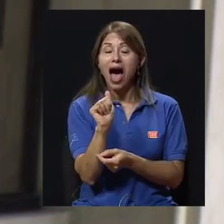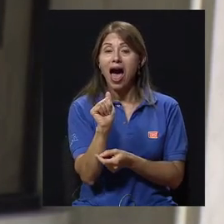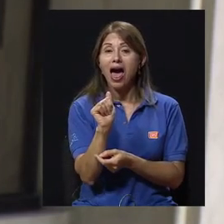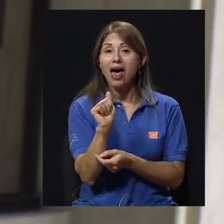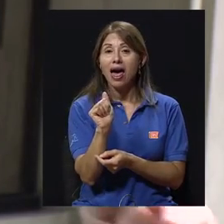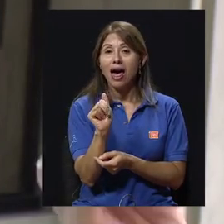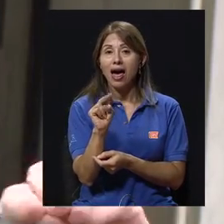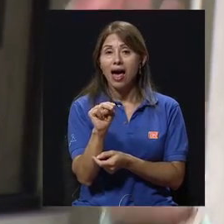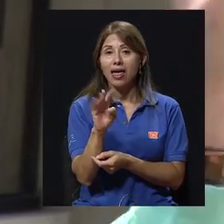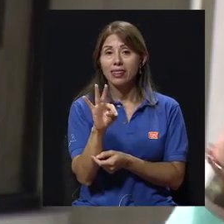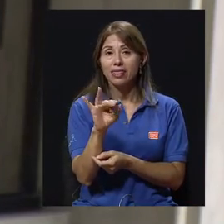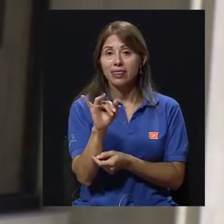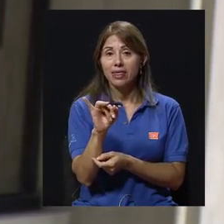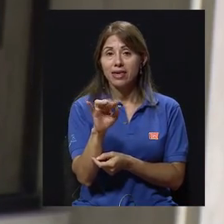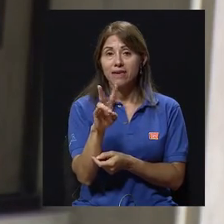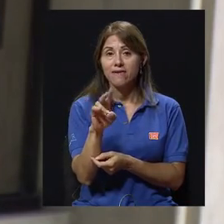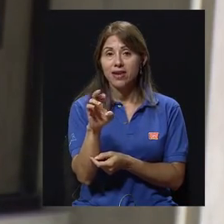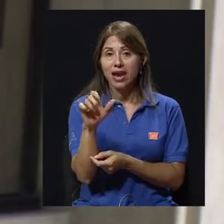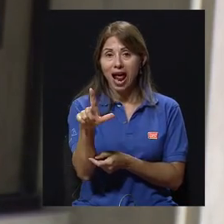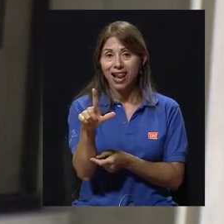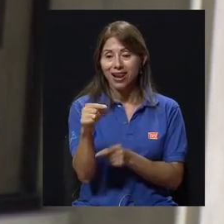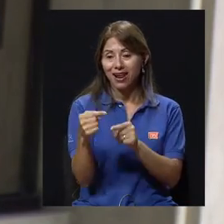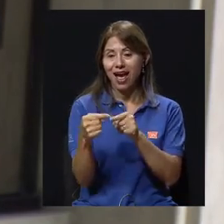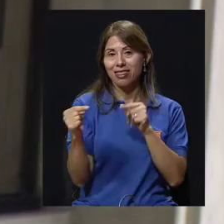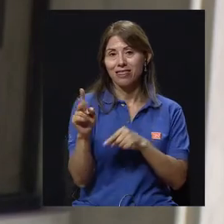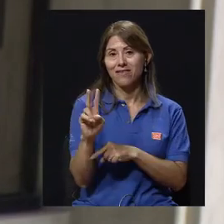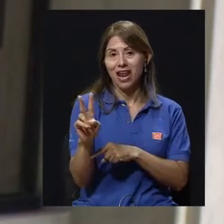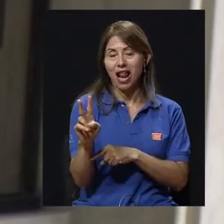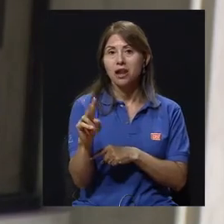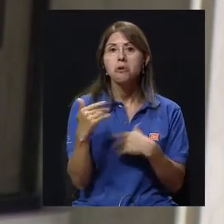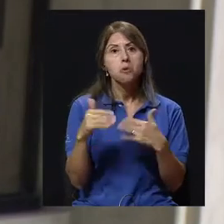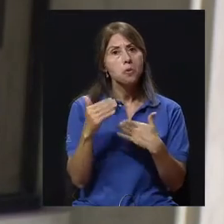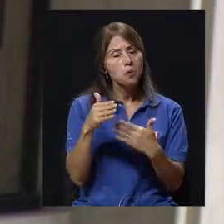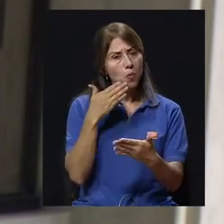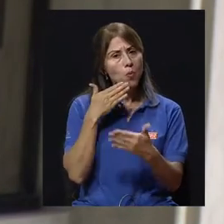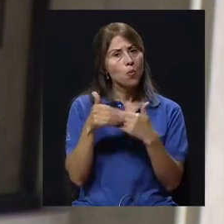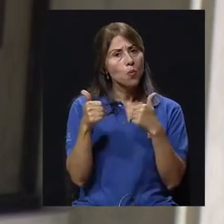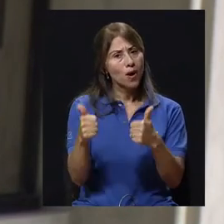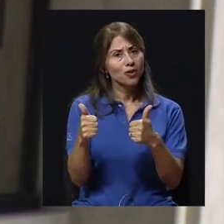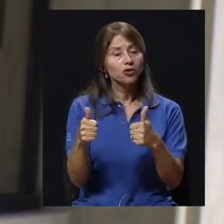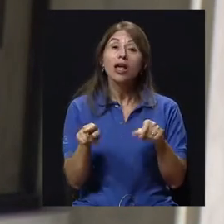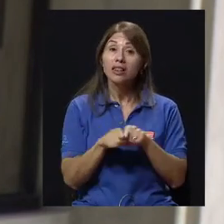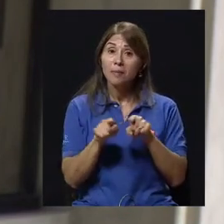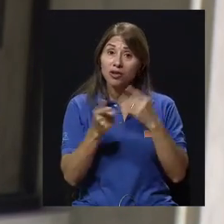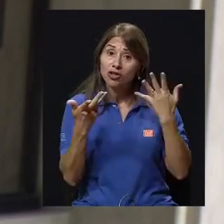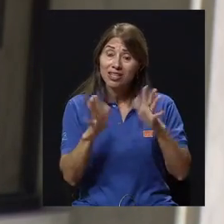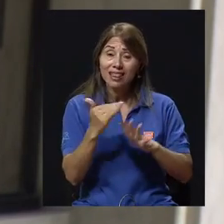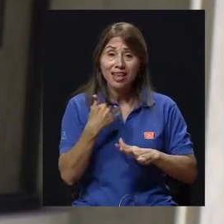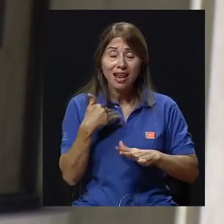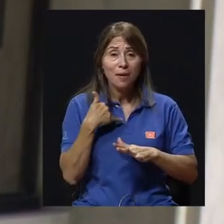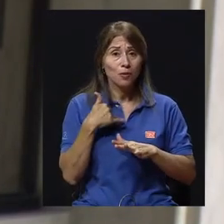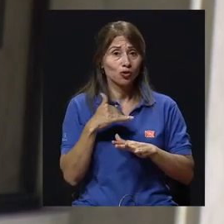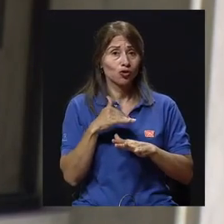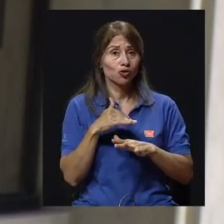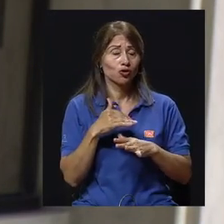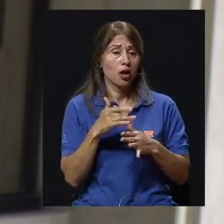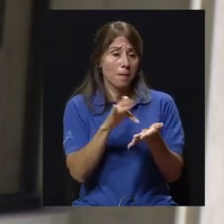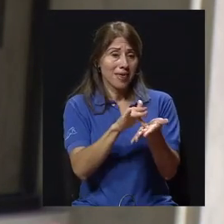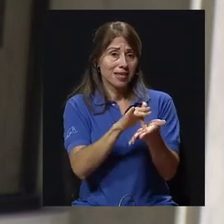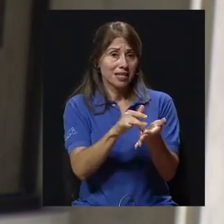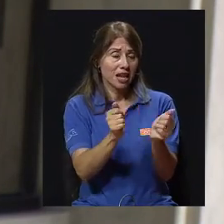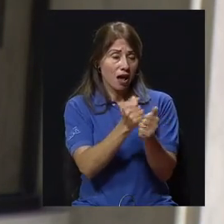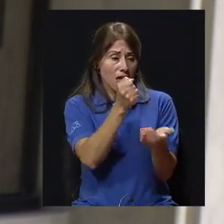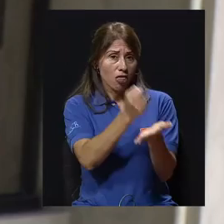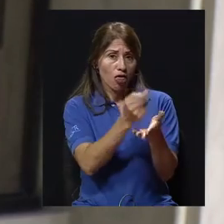algunos de ellos, porque a pesar de los, digamos, los más, de los tradicionales, incluso los que tenemos en la seguridad social,